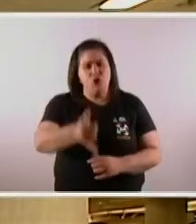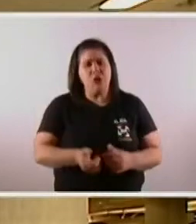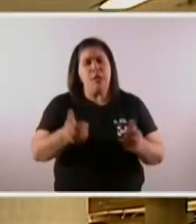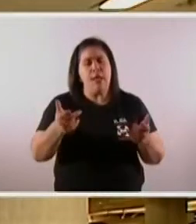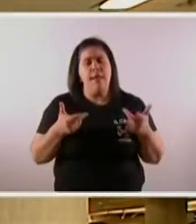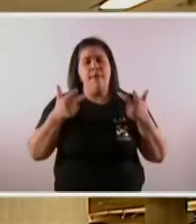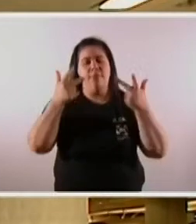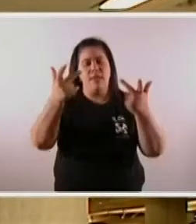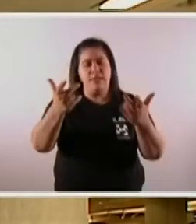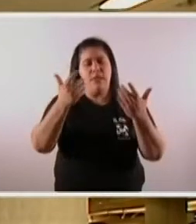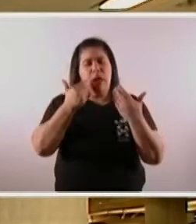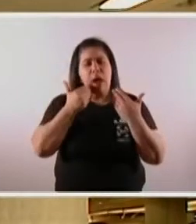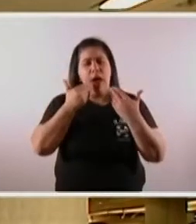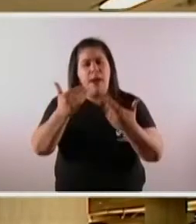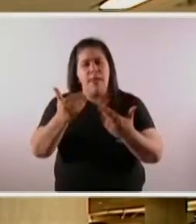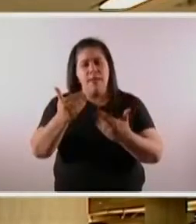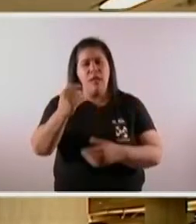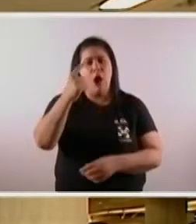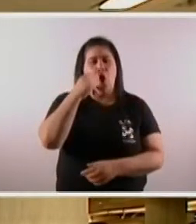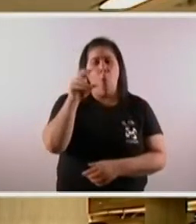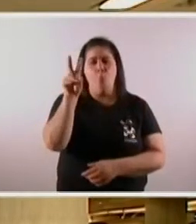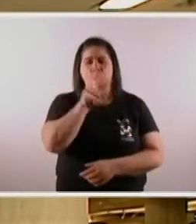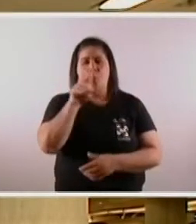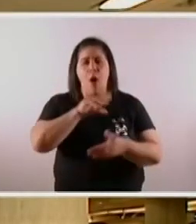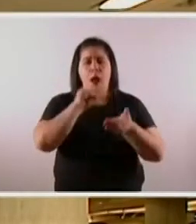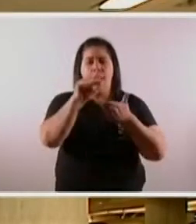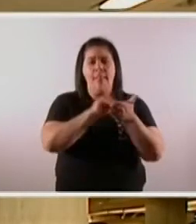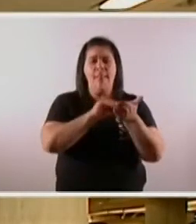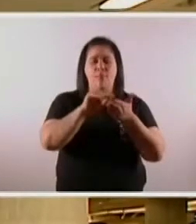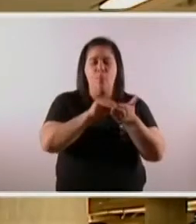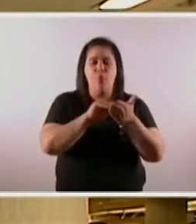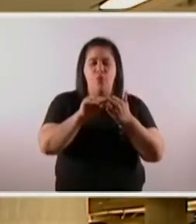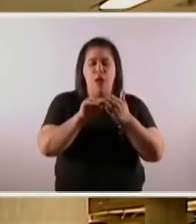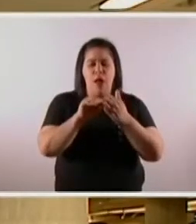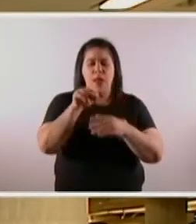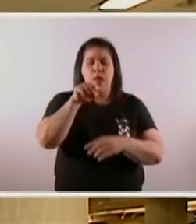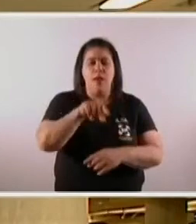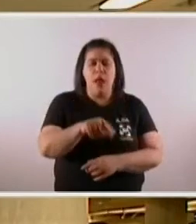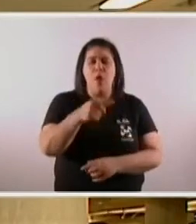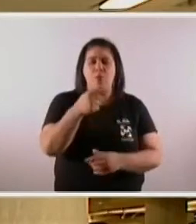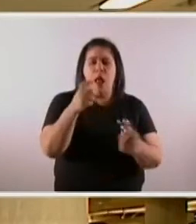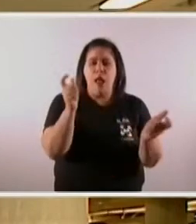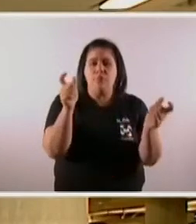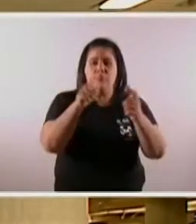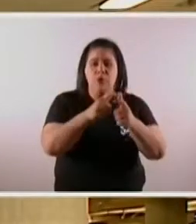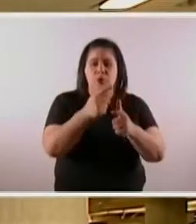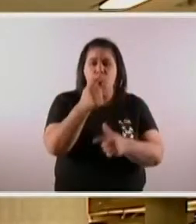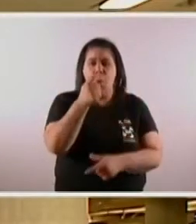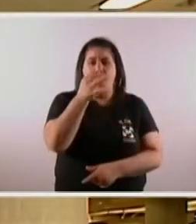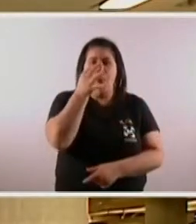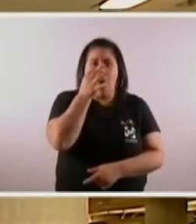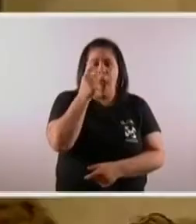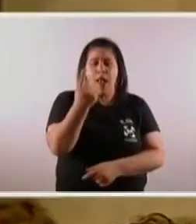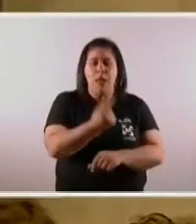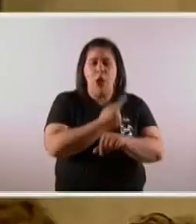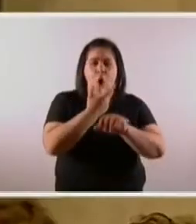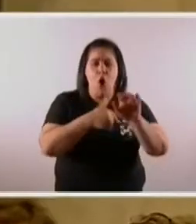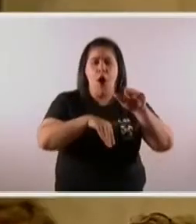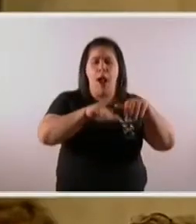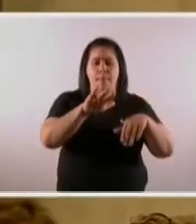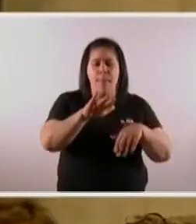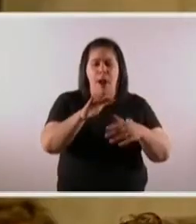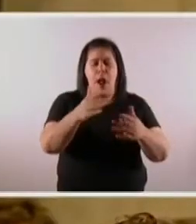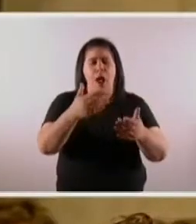enorme agradecimiento a todos los diputados y diputadas que en una sesión de más de 20 horas defendieron el federalismo